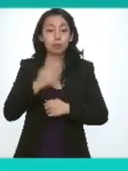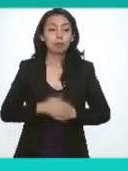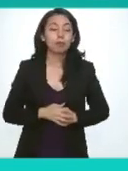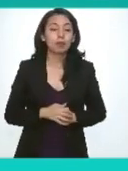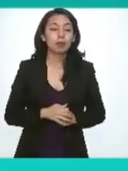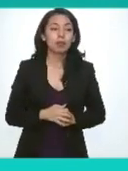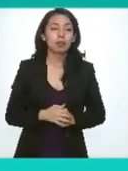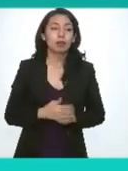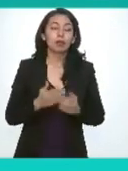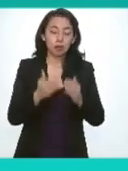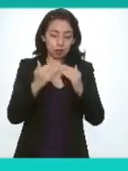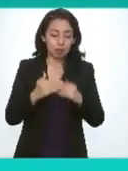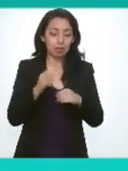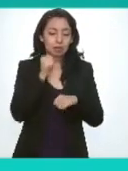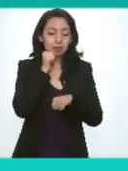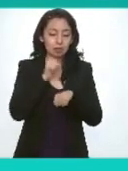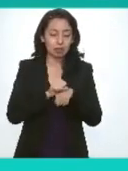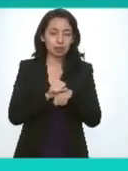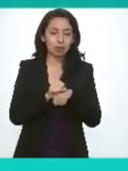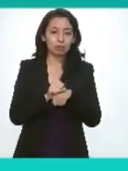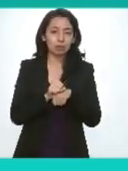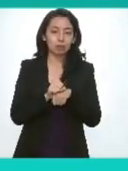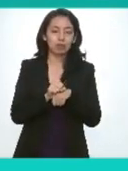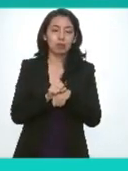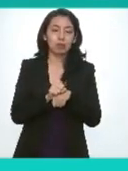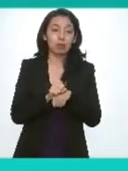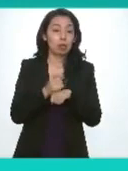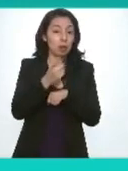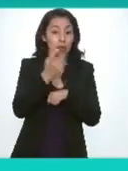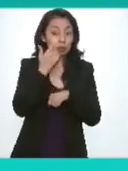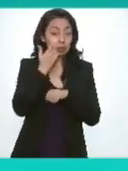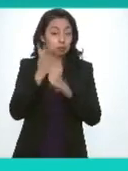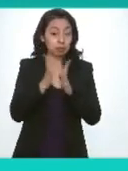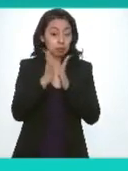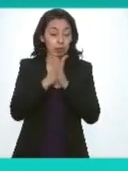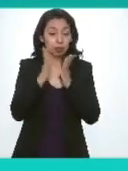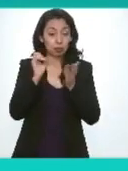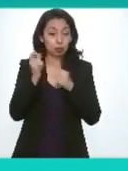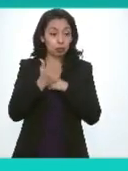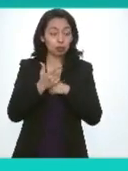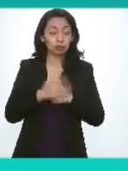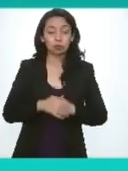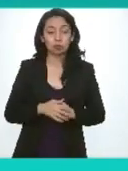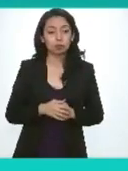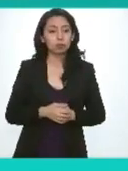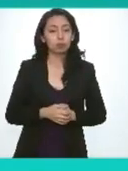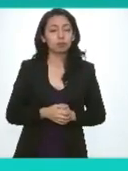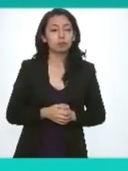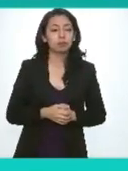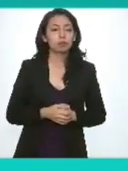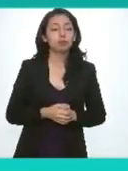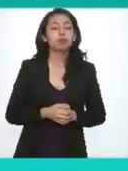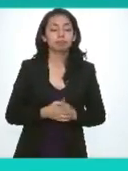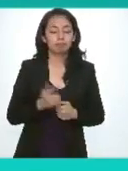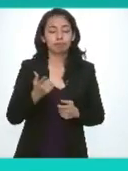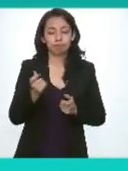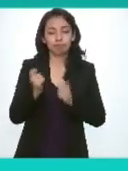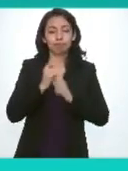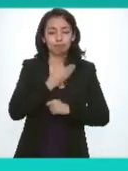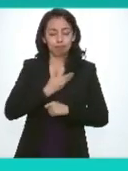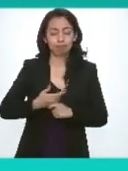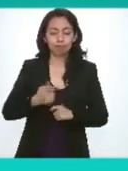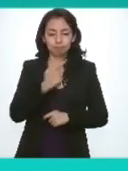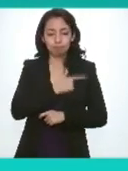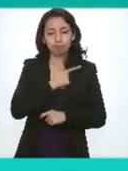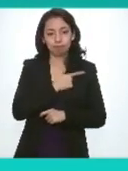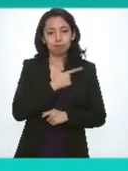solicito nuevamente secretario abrir un espacio para ver si alguien desea intervenir gracias comisionario con gusto presidenta con instrucción de